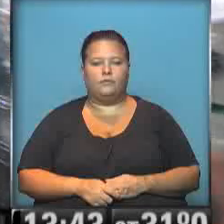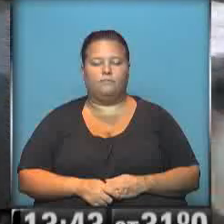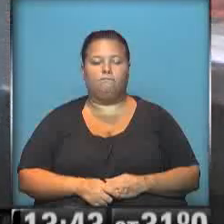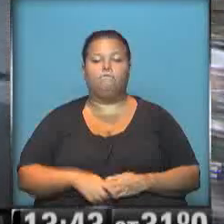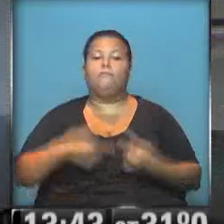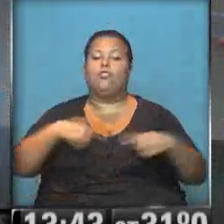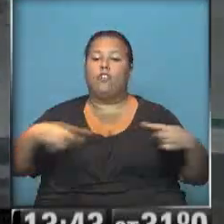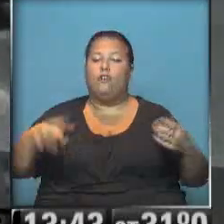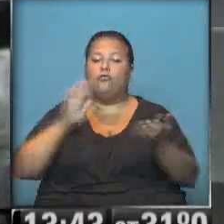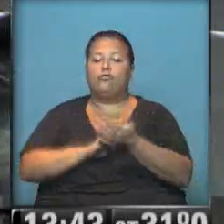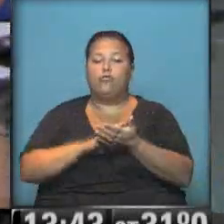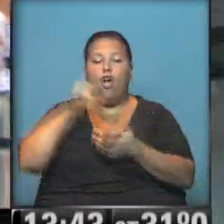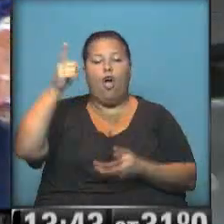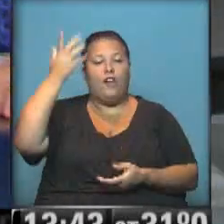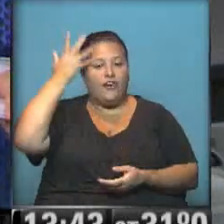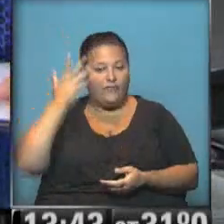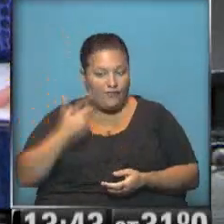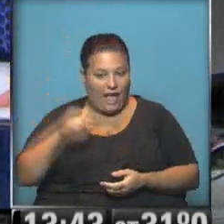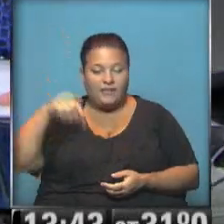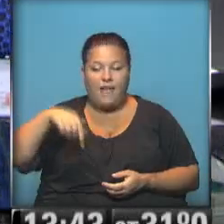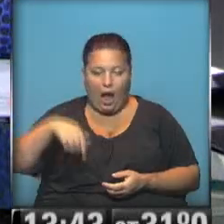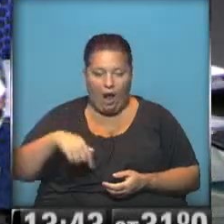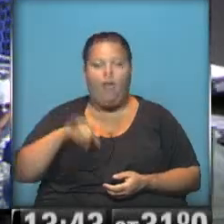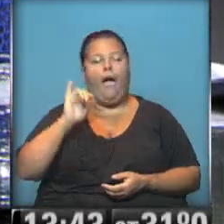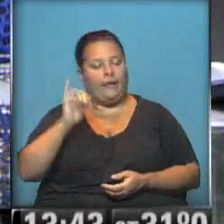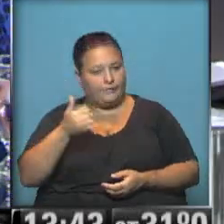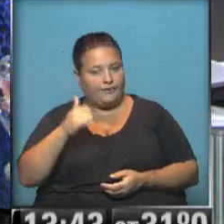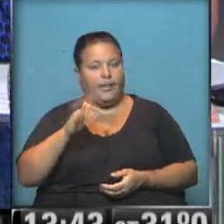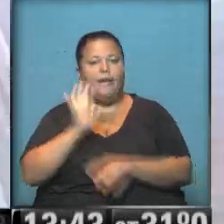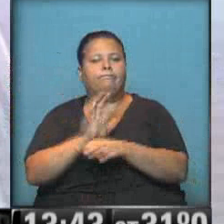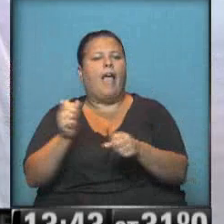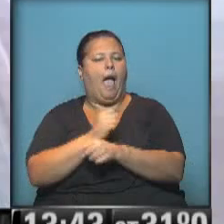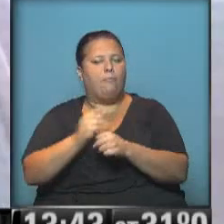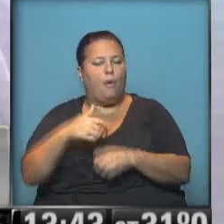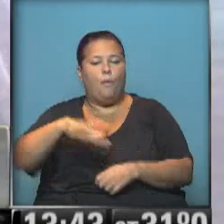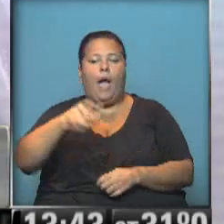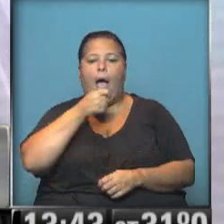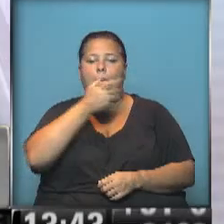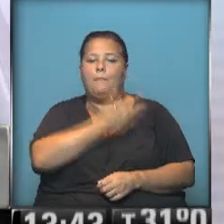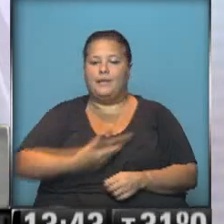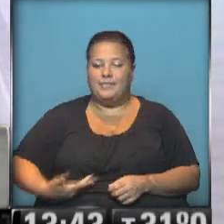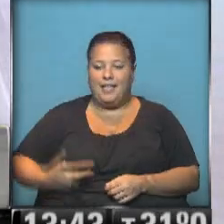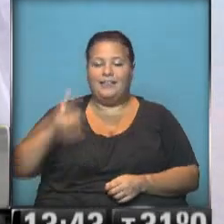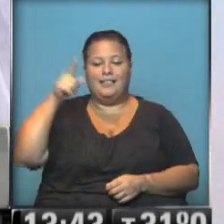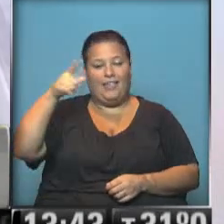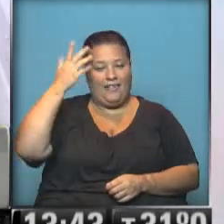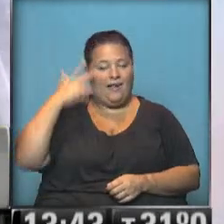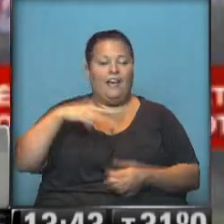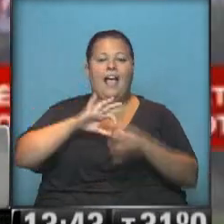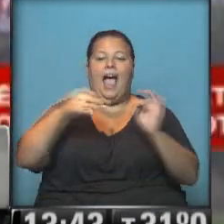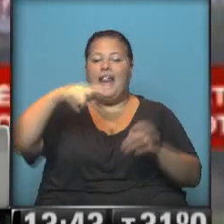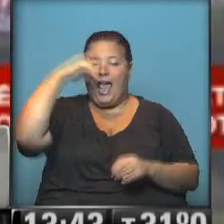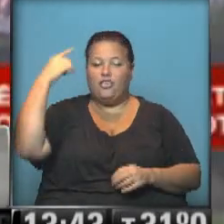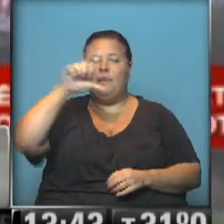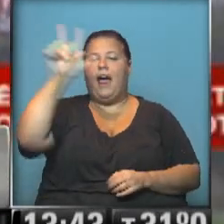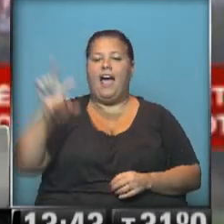Actualizamos la información de lo que está pasando en Francia en este momento. a ver, casi confirmado, estaba por hablar Hollande por cadena nacional para toda